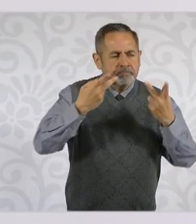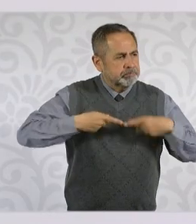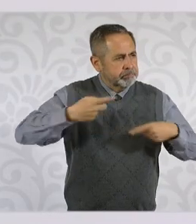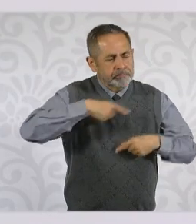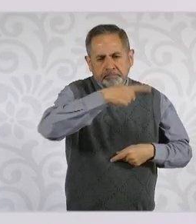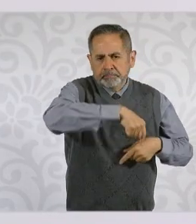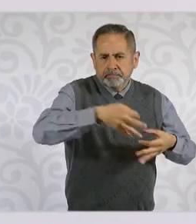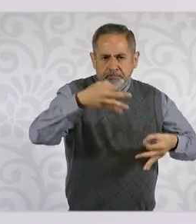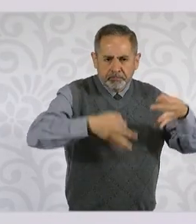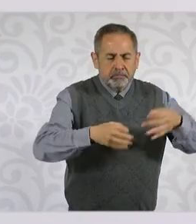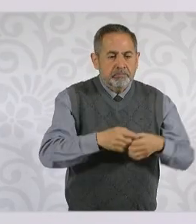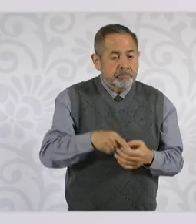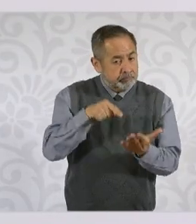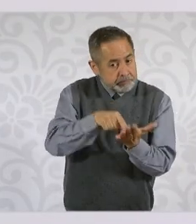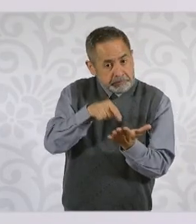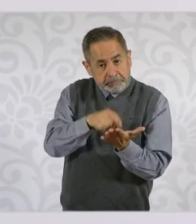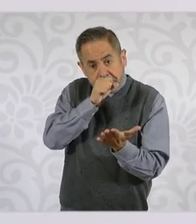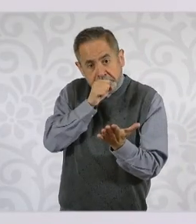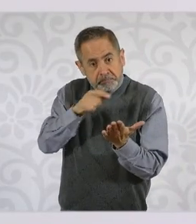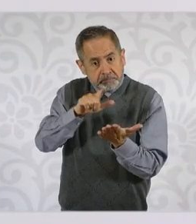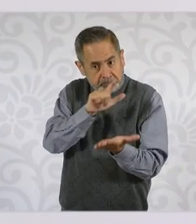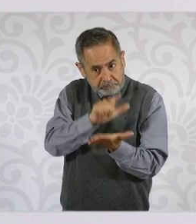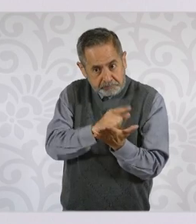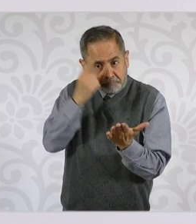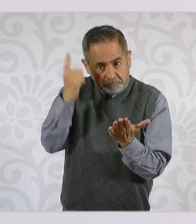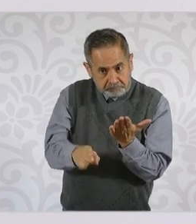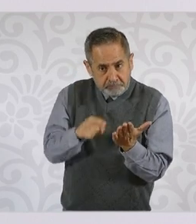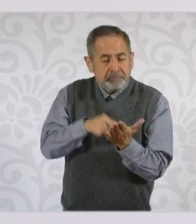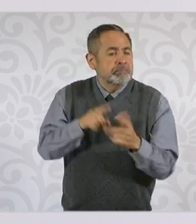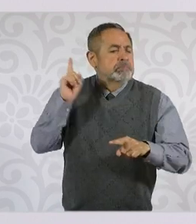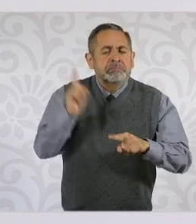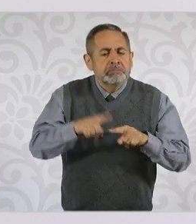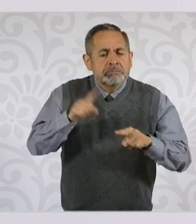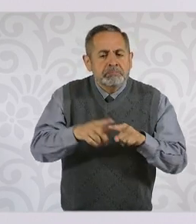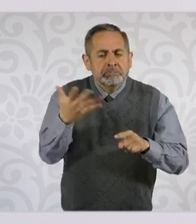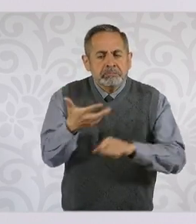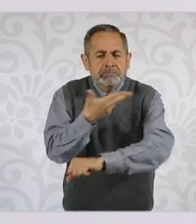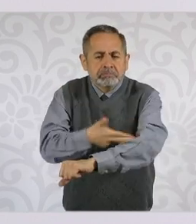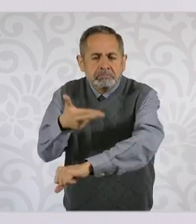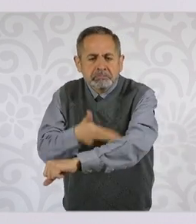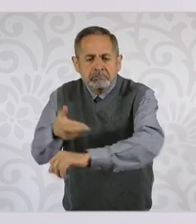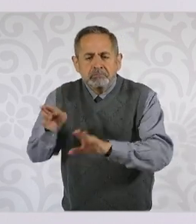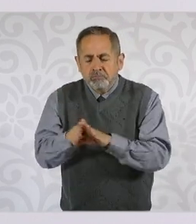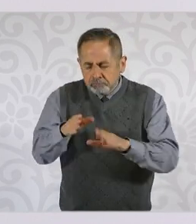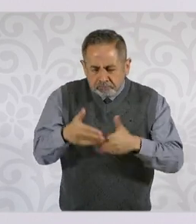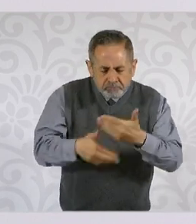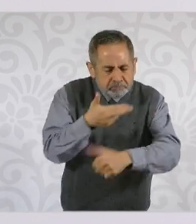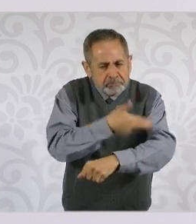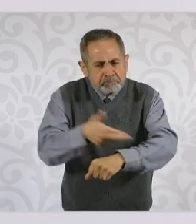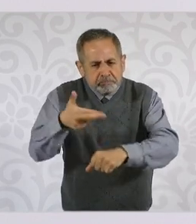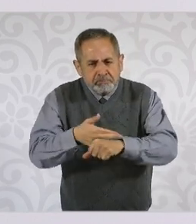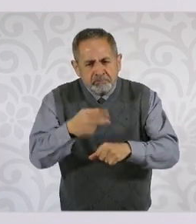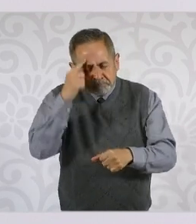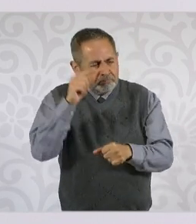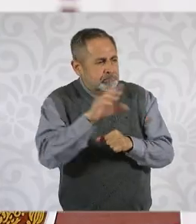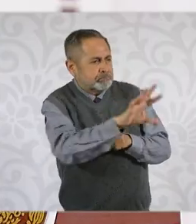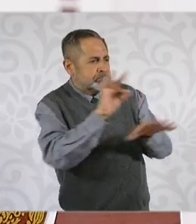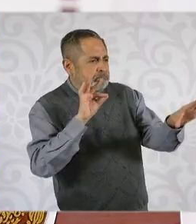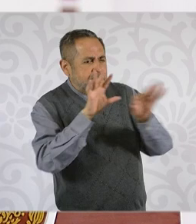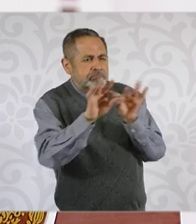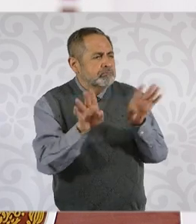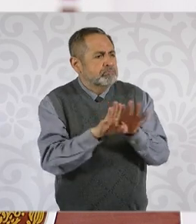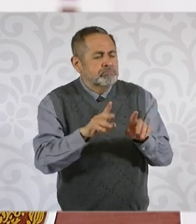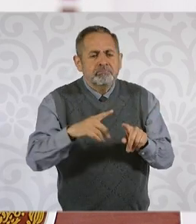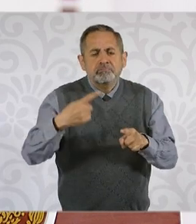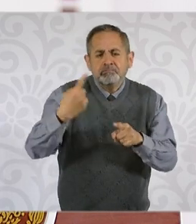fuera el Senado de la República quien deba realizar el proceso de insaculación